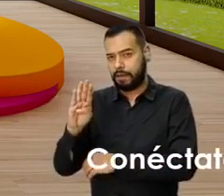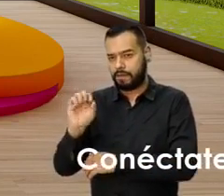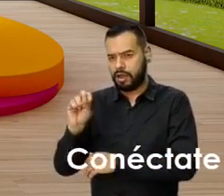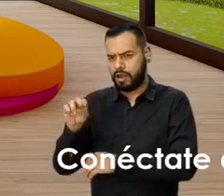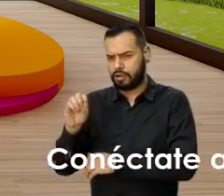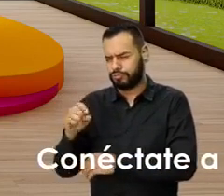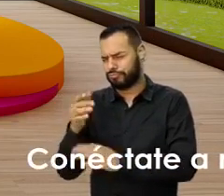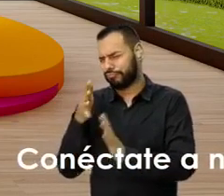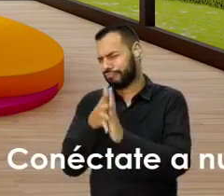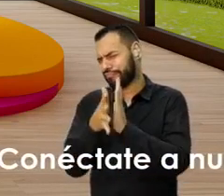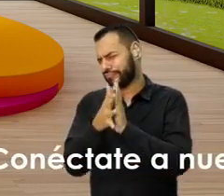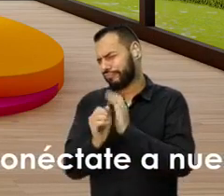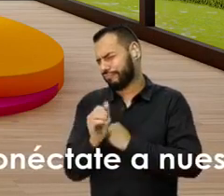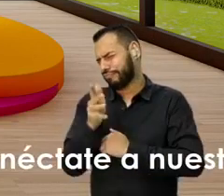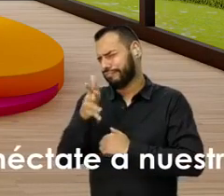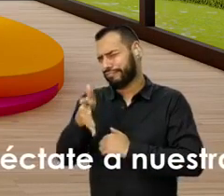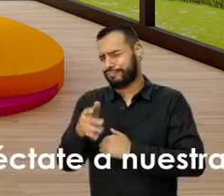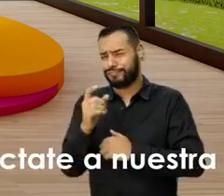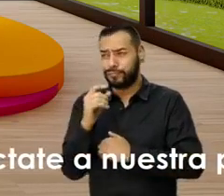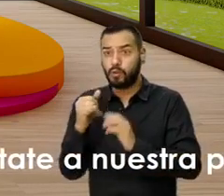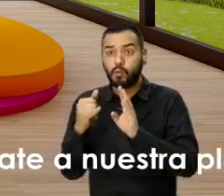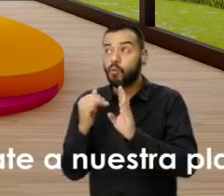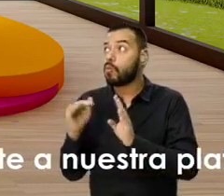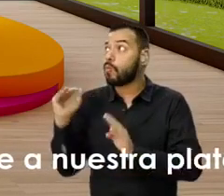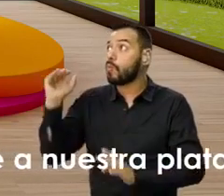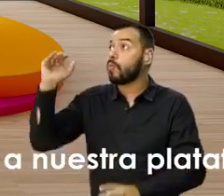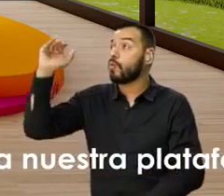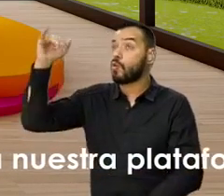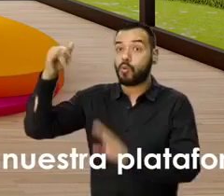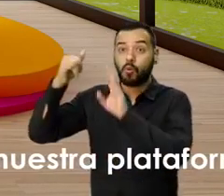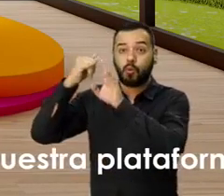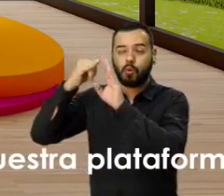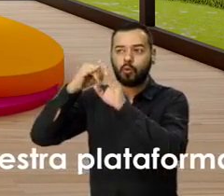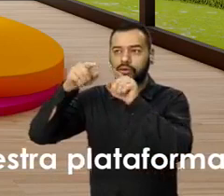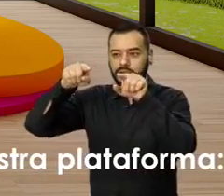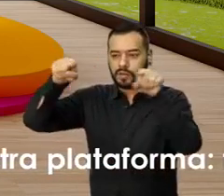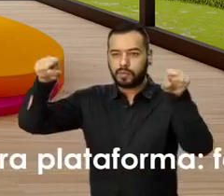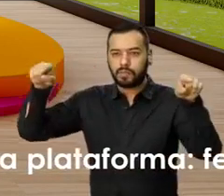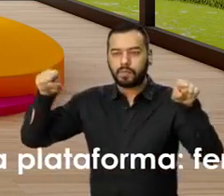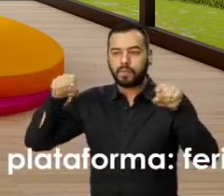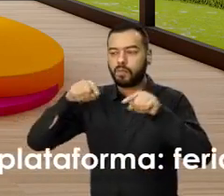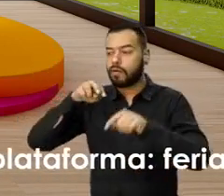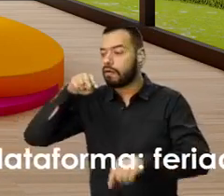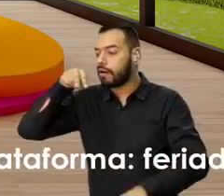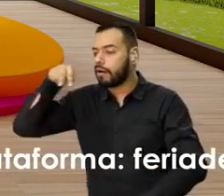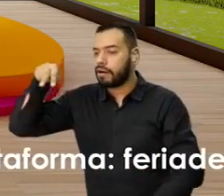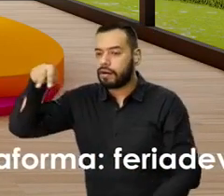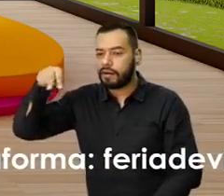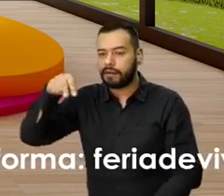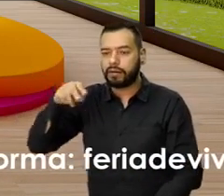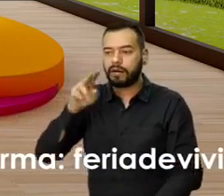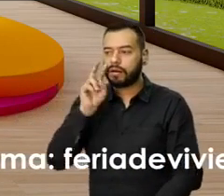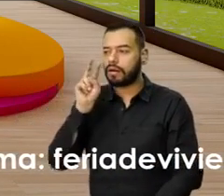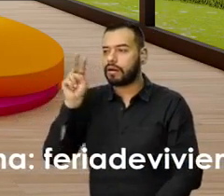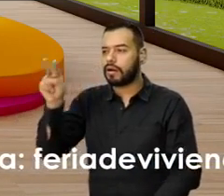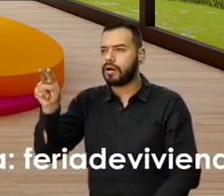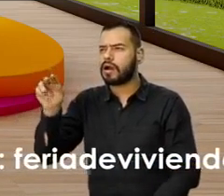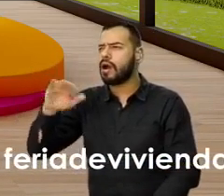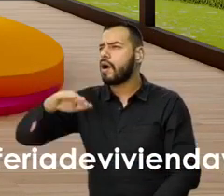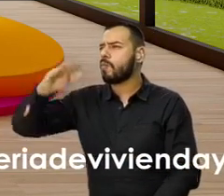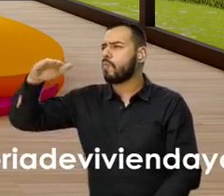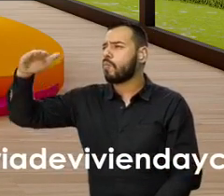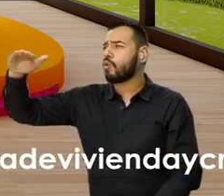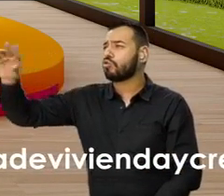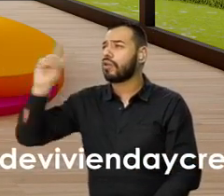si me pusiera, les cuento, uno en el último piso hay una terraza transitable donde uno ve la zona de reserva